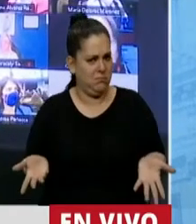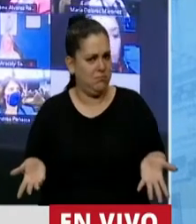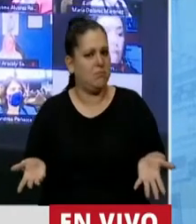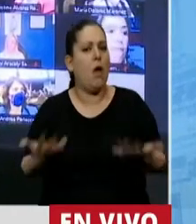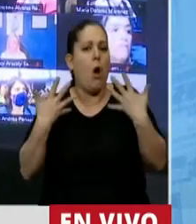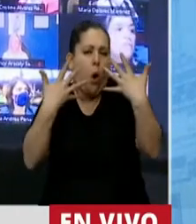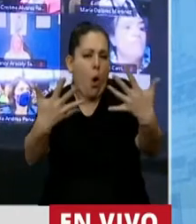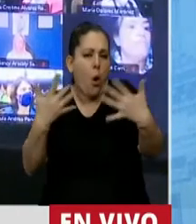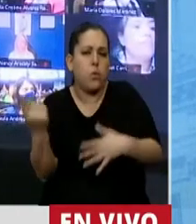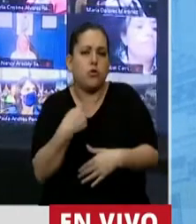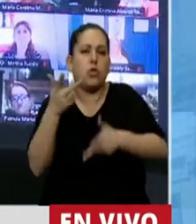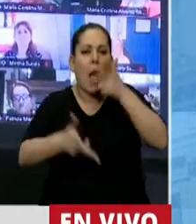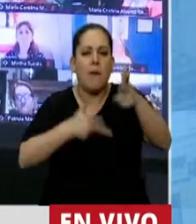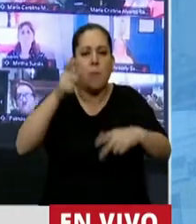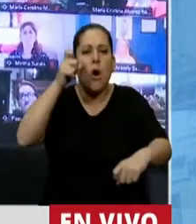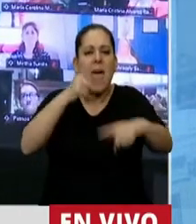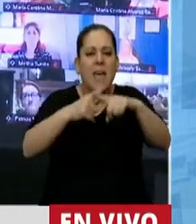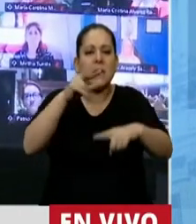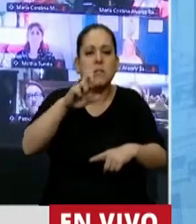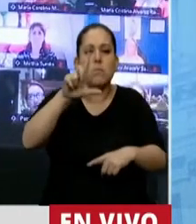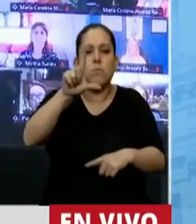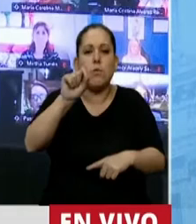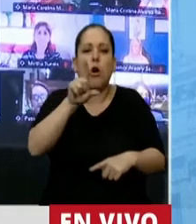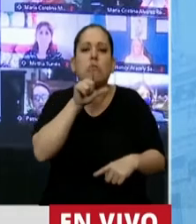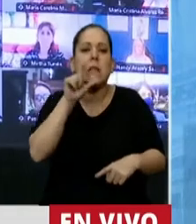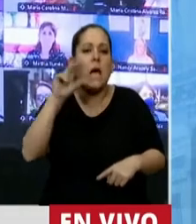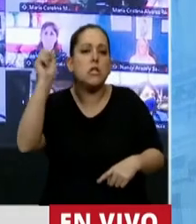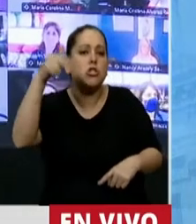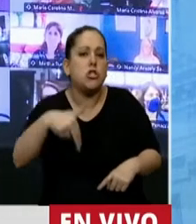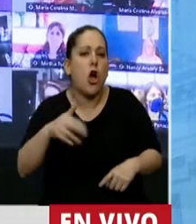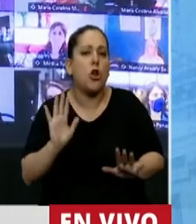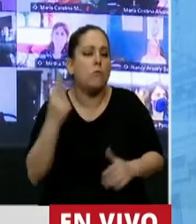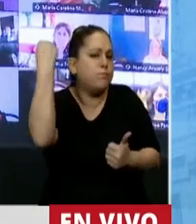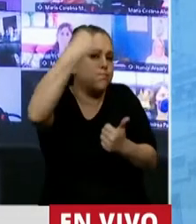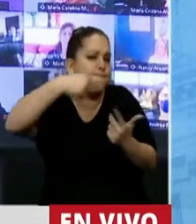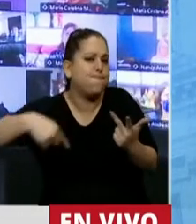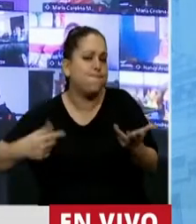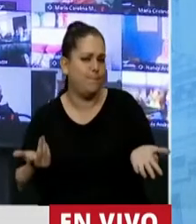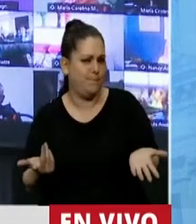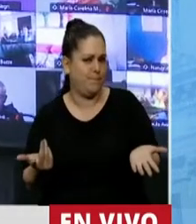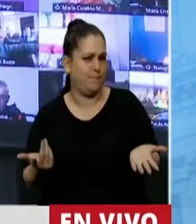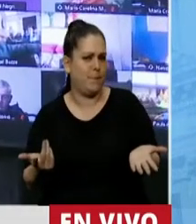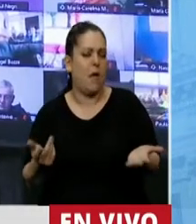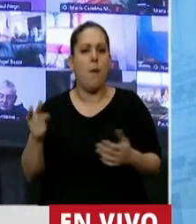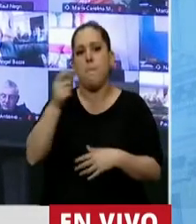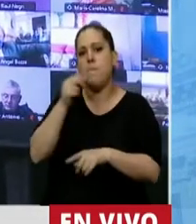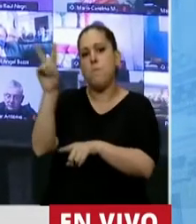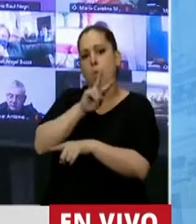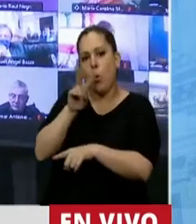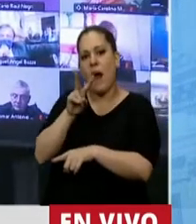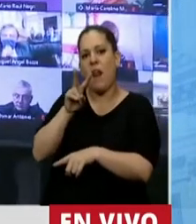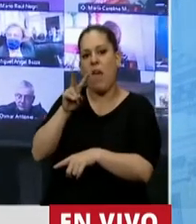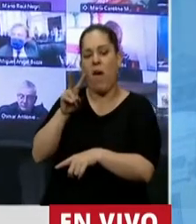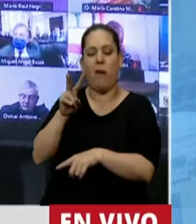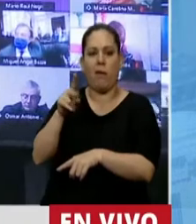nosotros hablamos de explotación, se dan las intersecciones. Y entonces obviamente cuando hablamos de mujeres explotadas, son